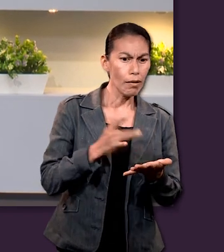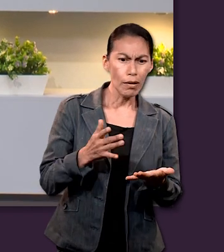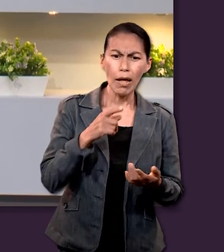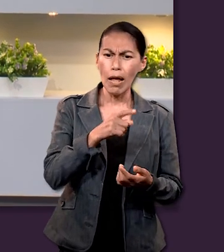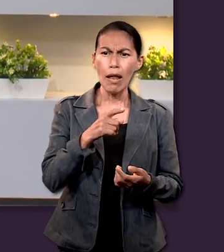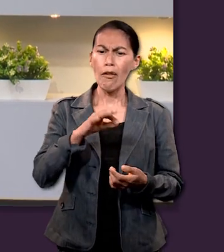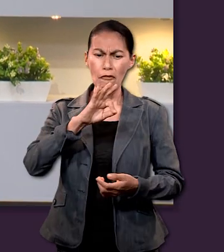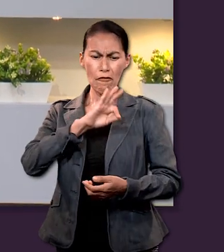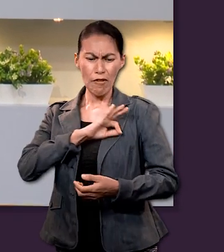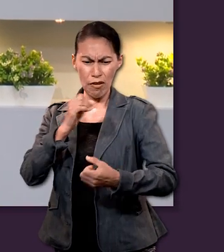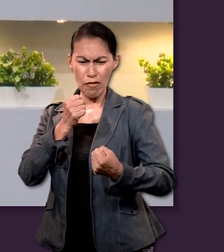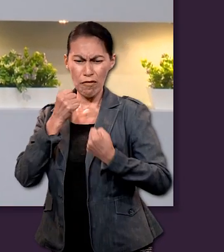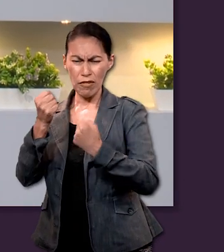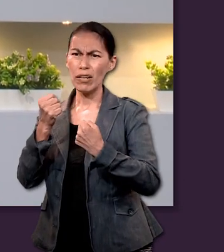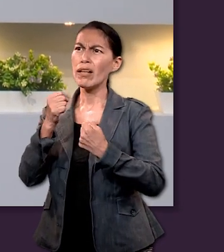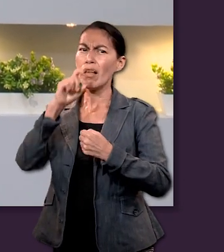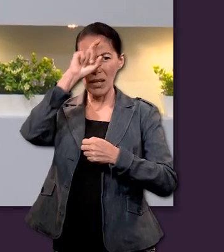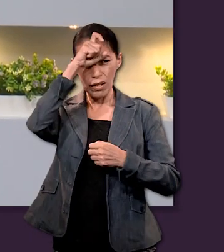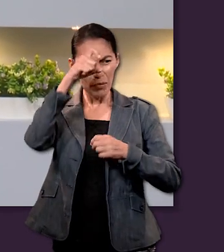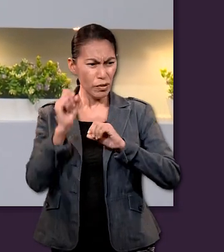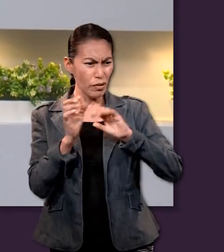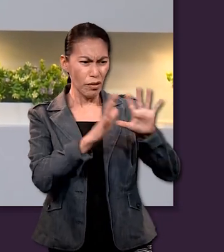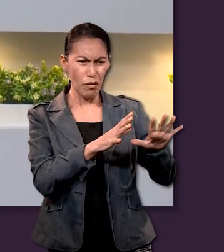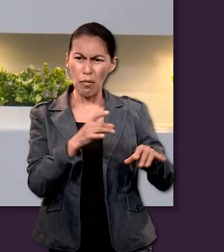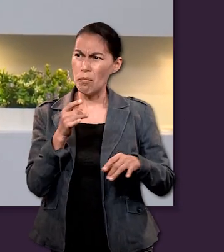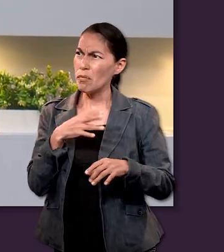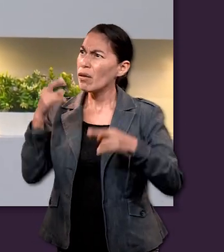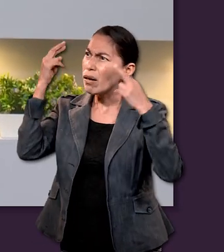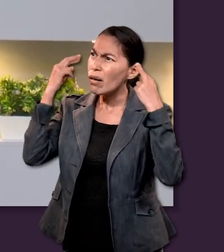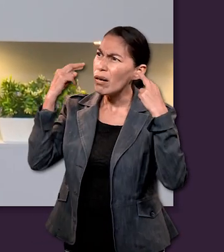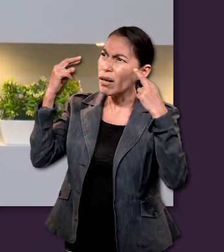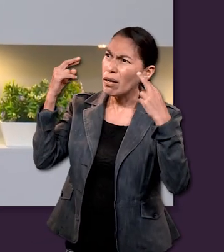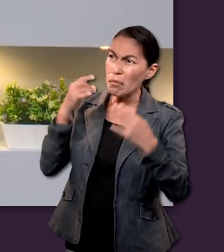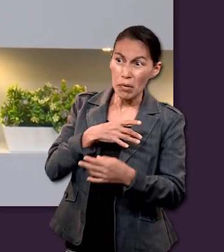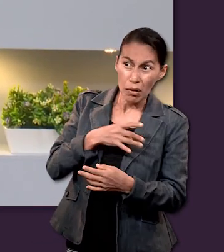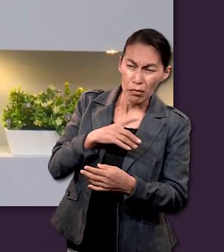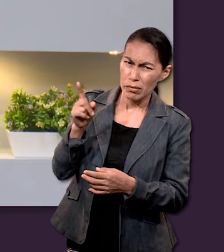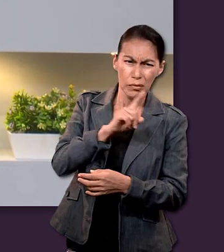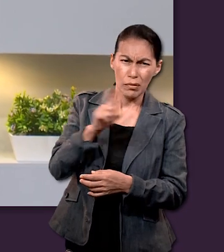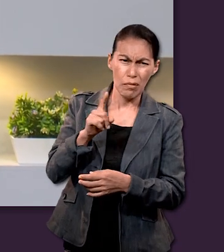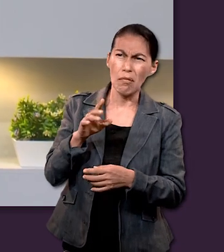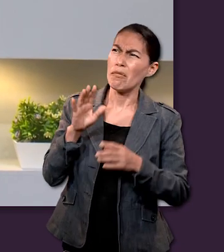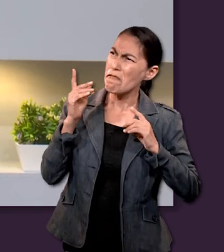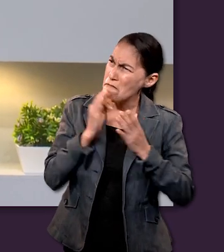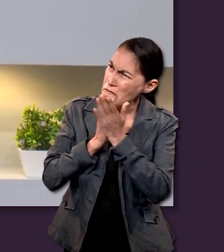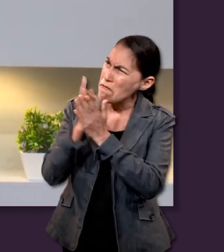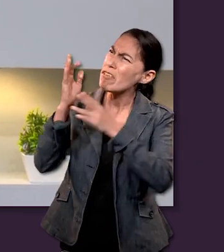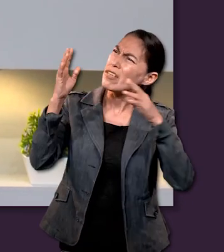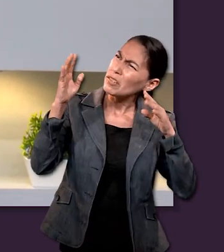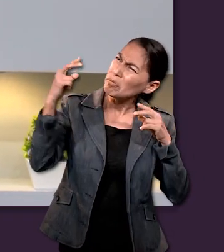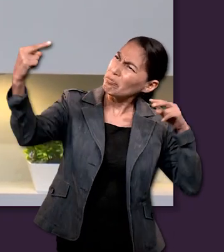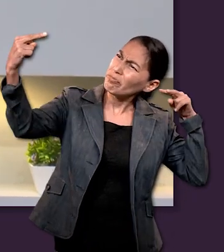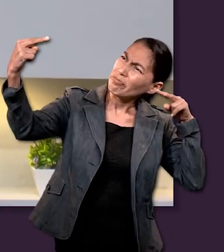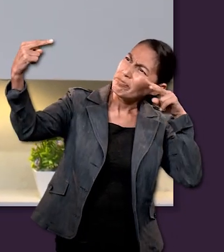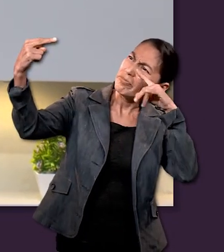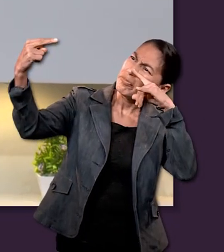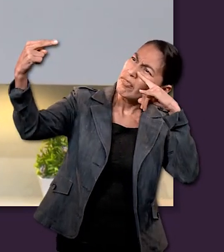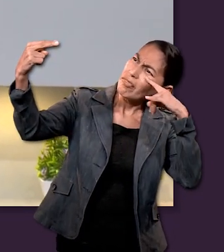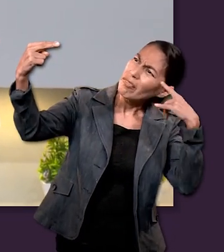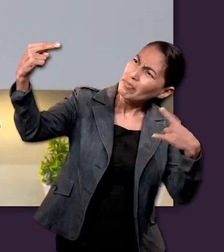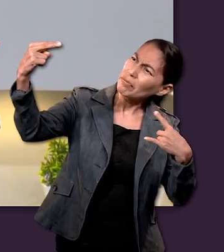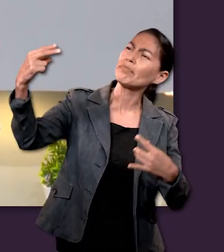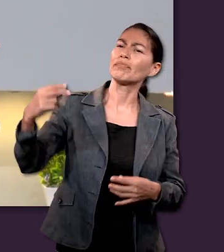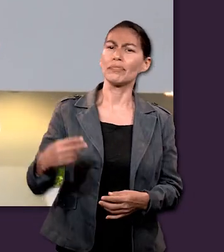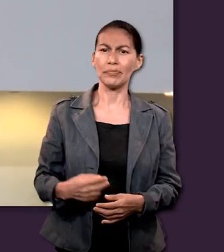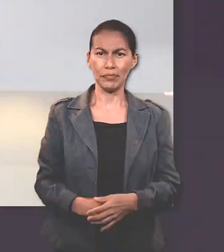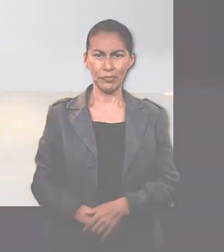Por la fe dejó a Egipto, no temiendo la ira del rey, porque se sostuvo como viendo al